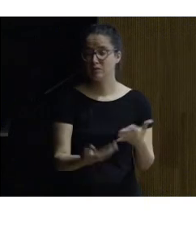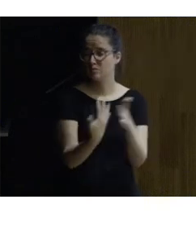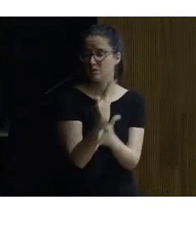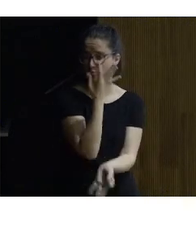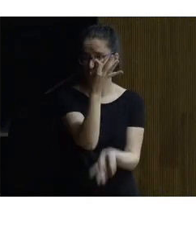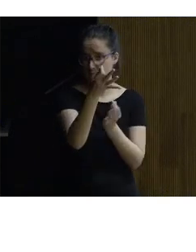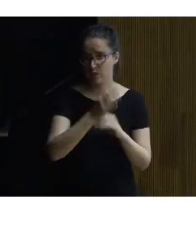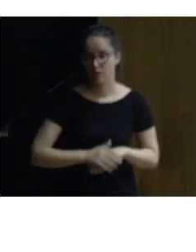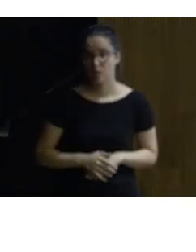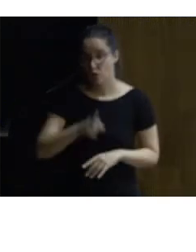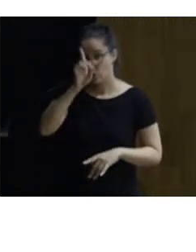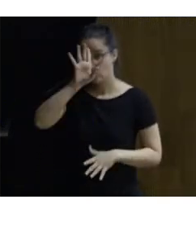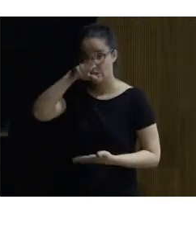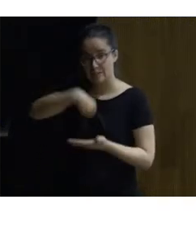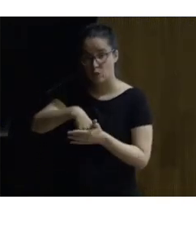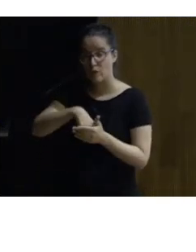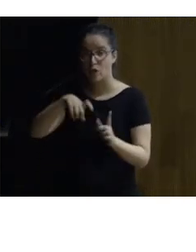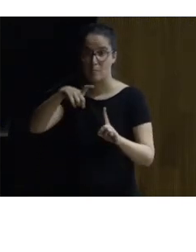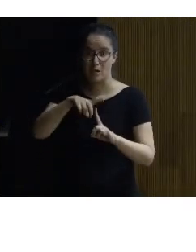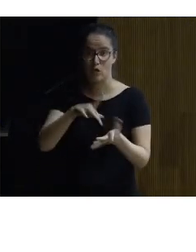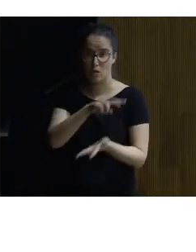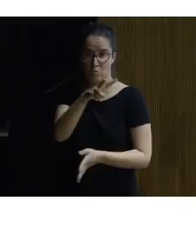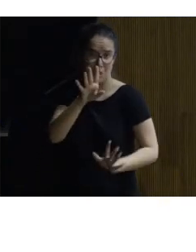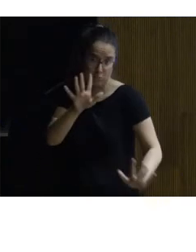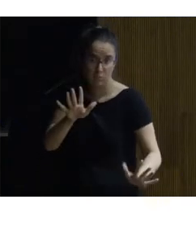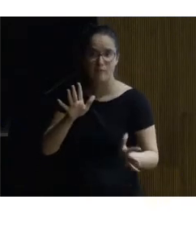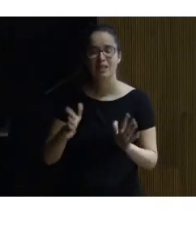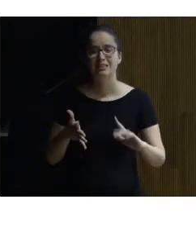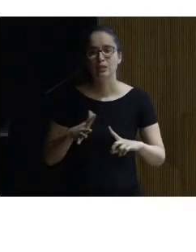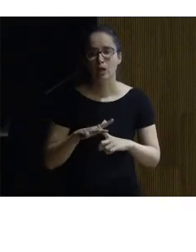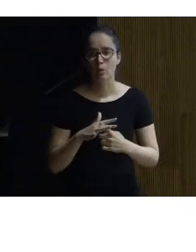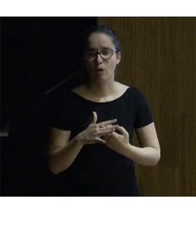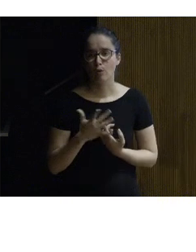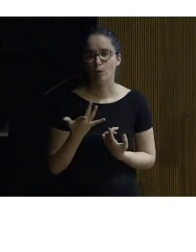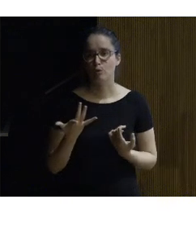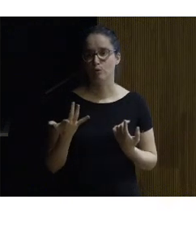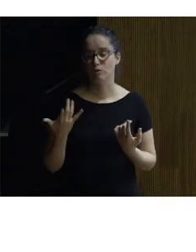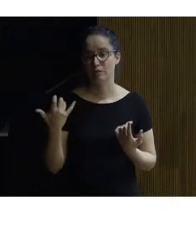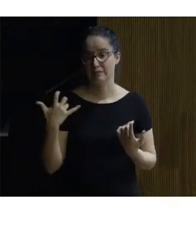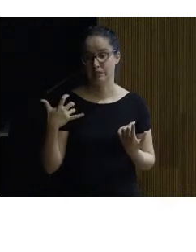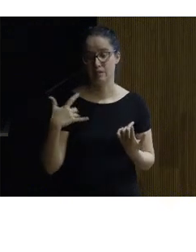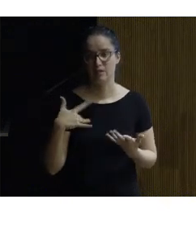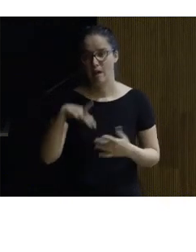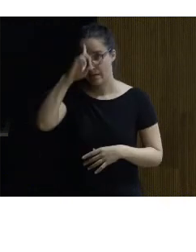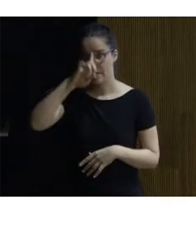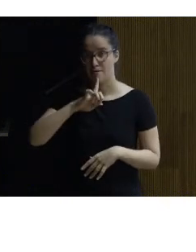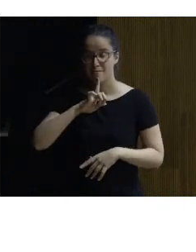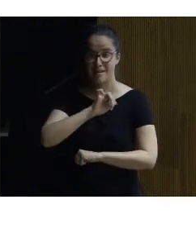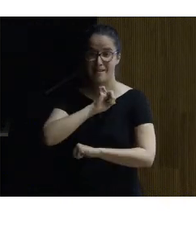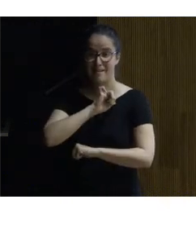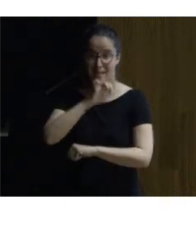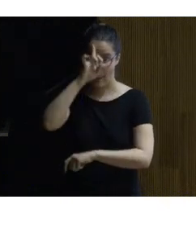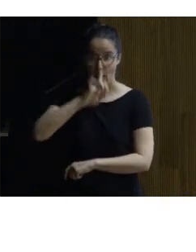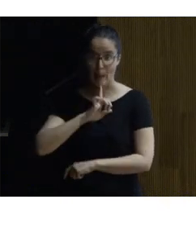no sé si está incluido lo del 2 de mayo que nos ponía antes Belén pero el caso es que ya estamos en Lisboa lo de Lisboa